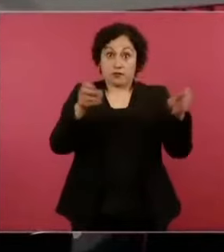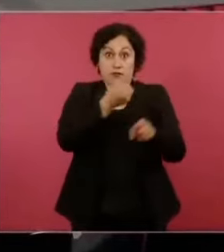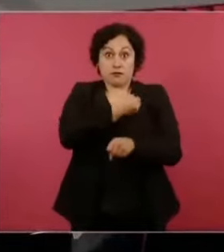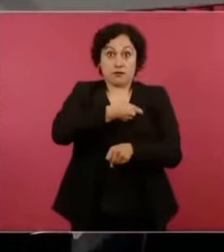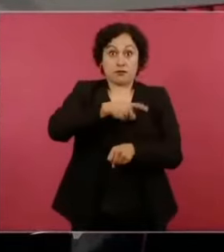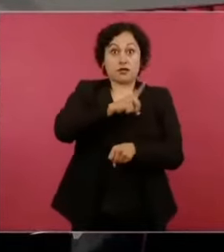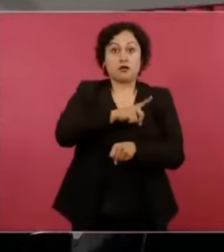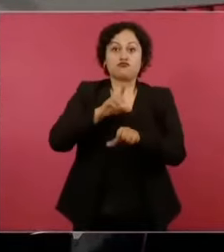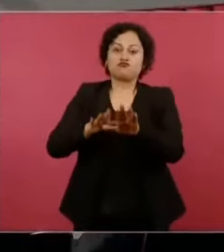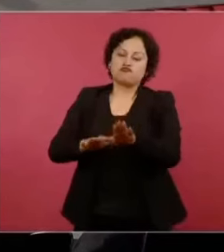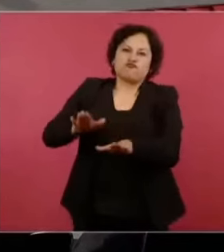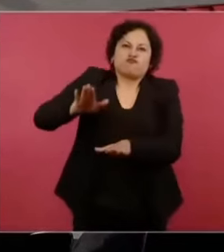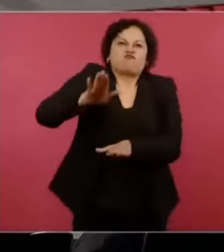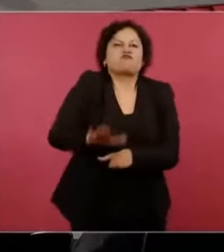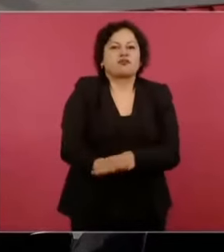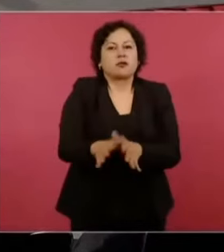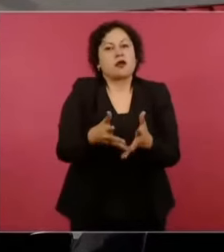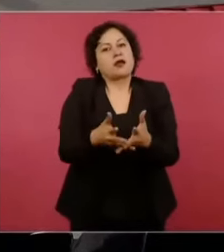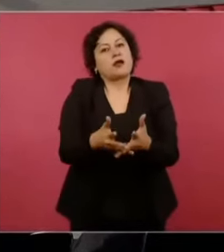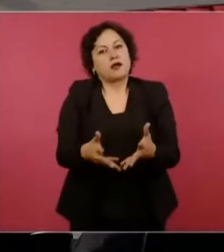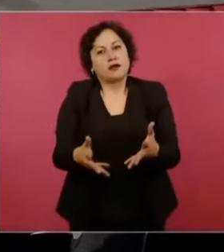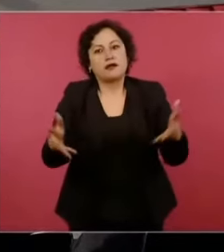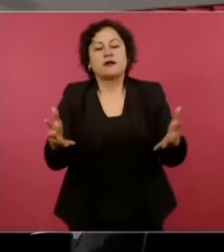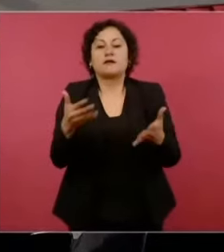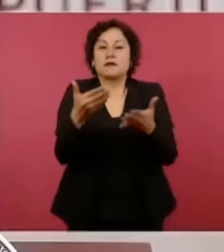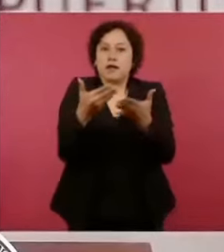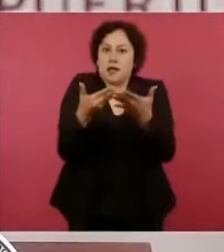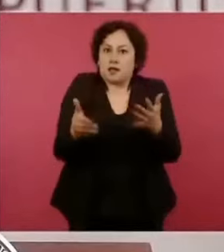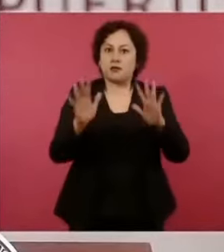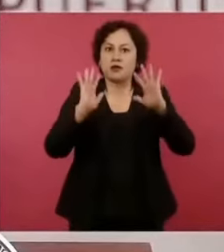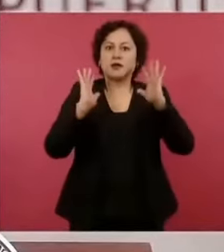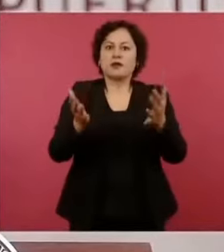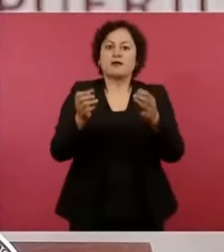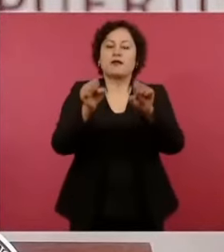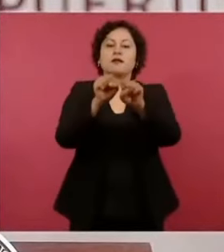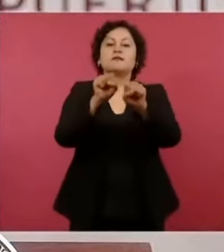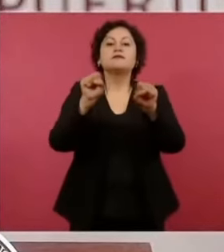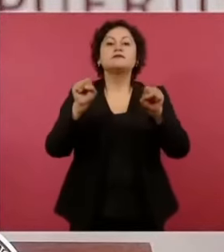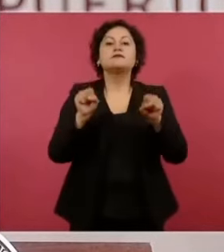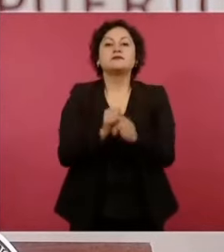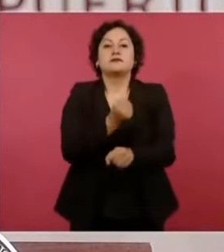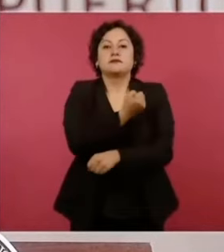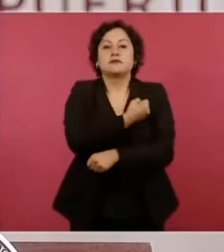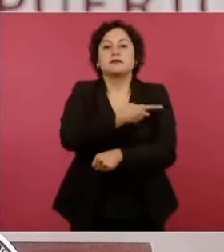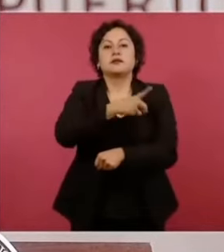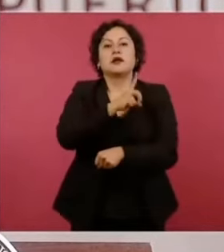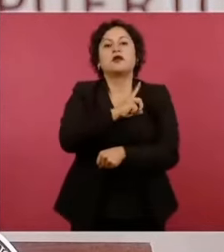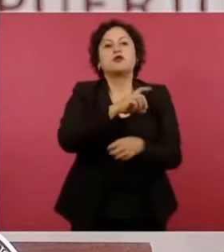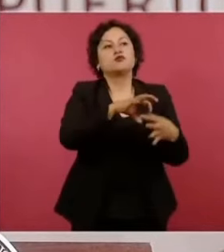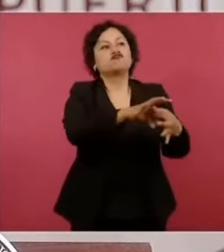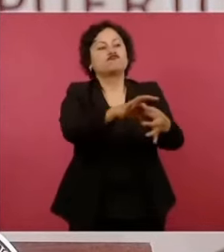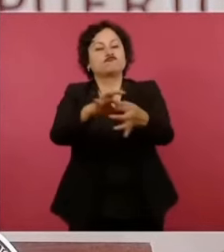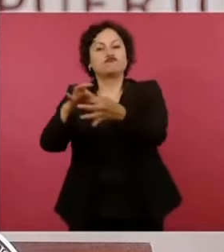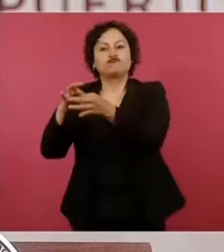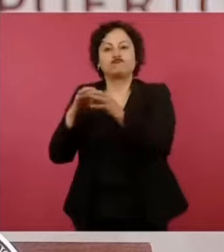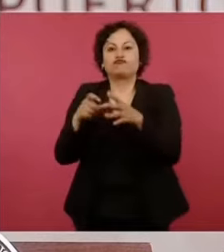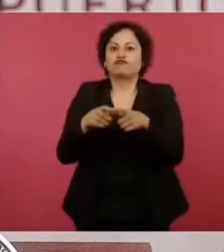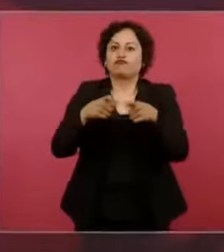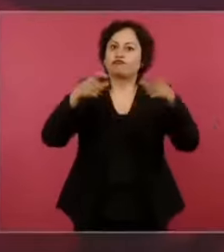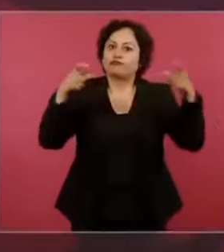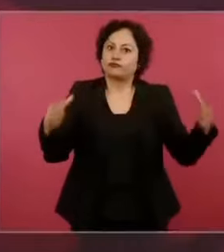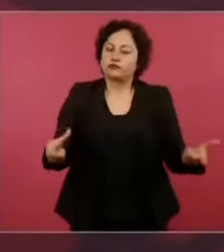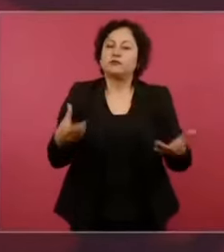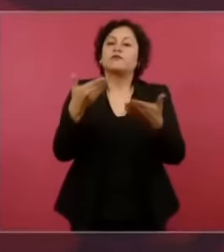armonizando el sistema de salud. Hoy estamos llegando a una nueva mística también en el sentido,